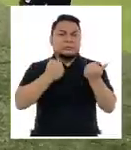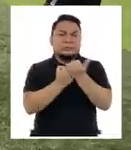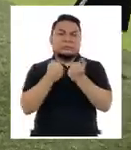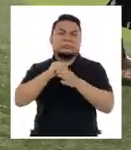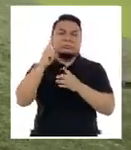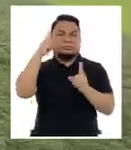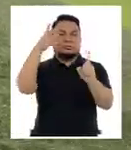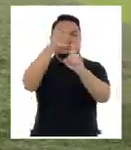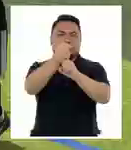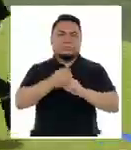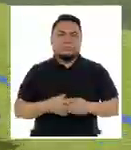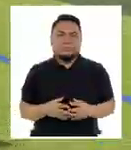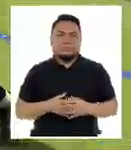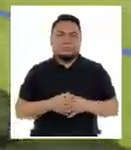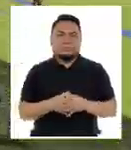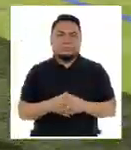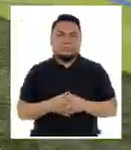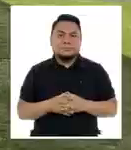social para poder lograr este sueño.